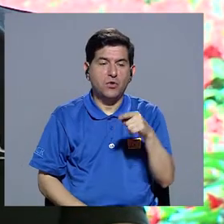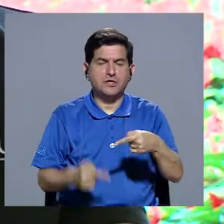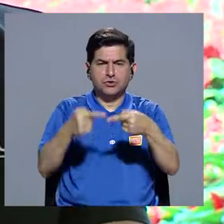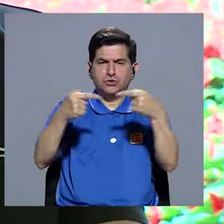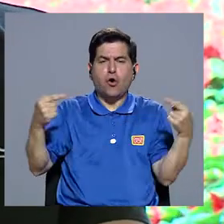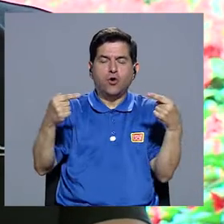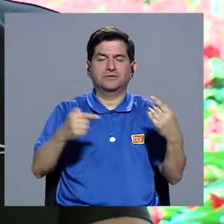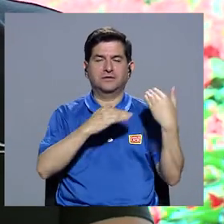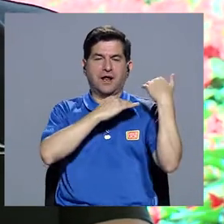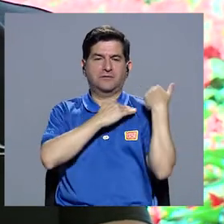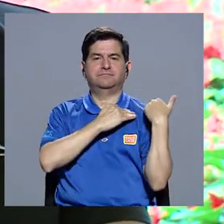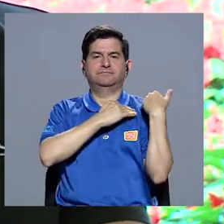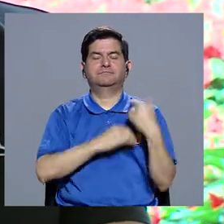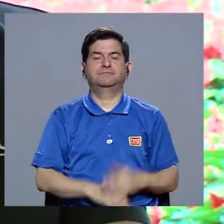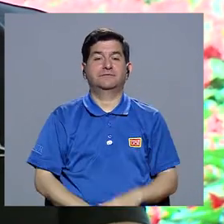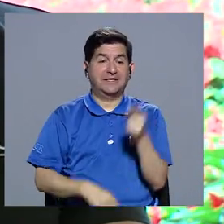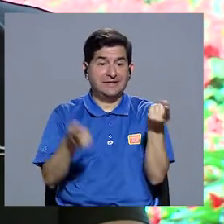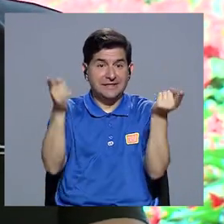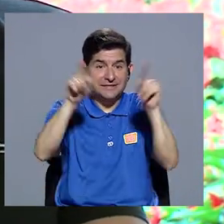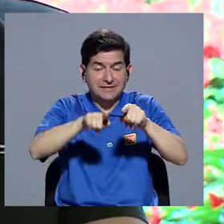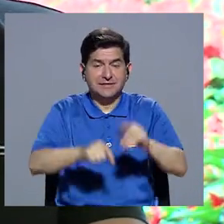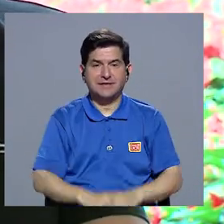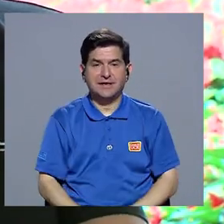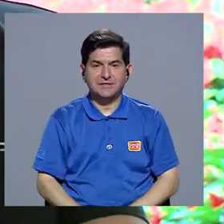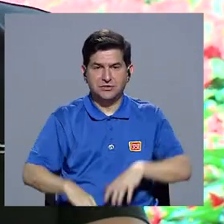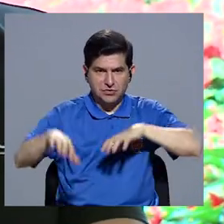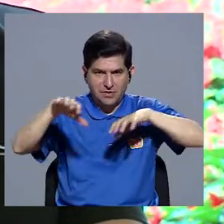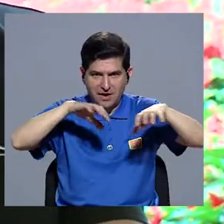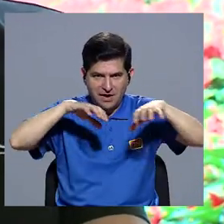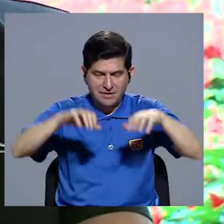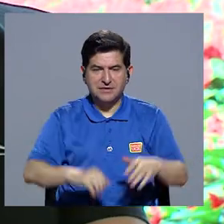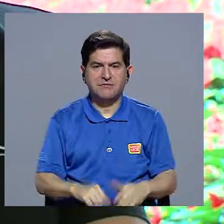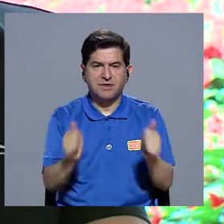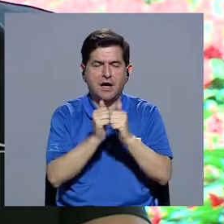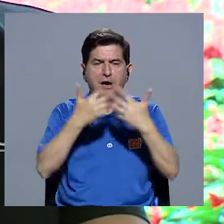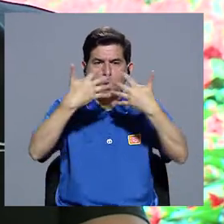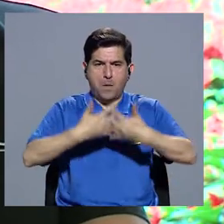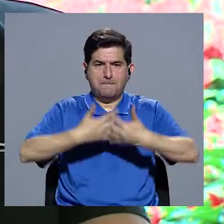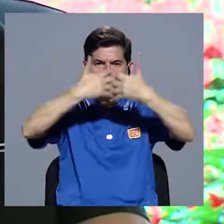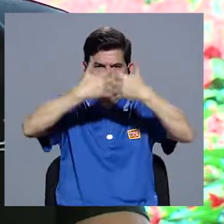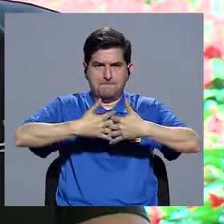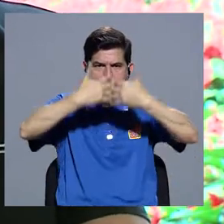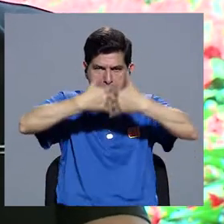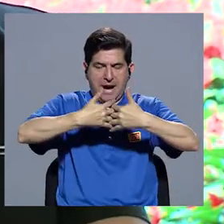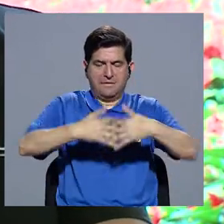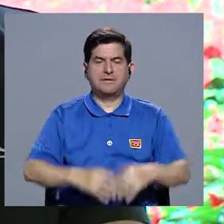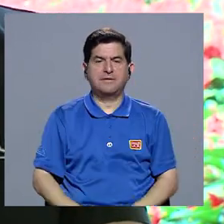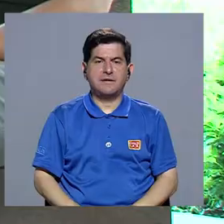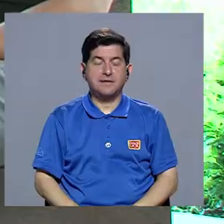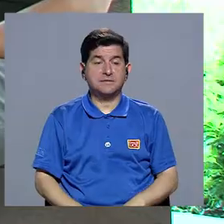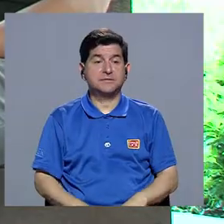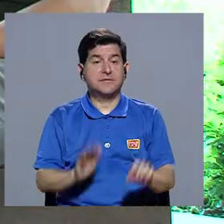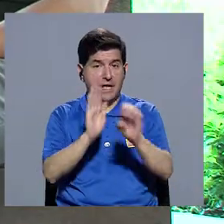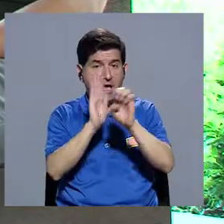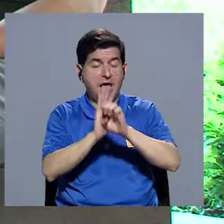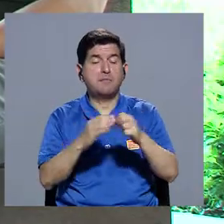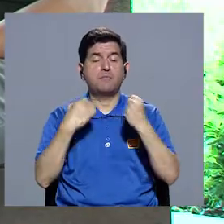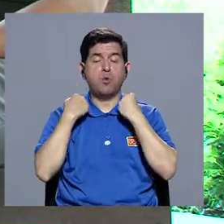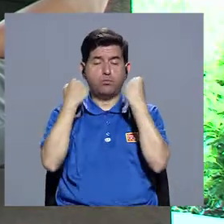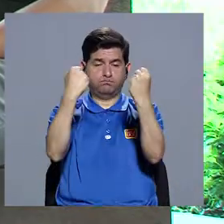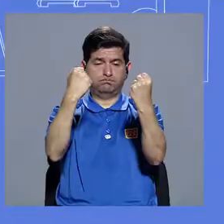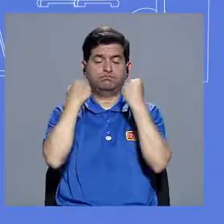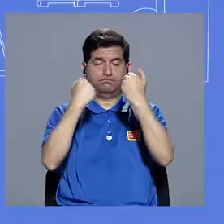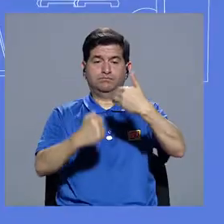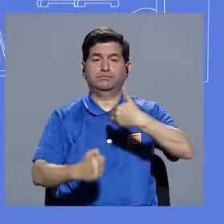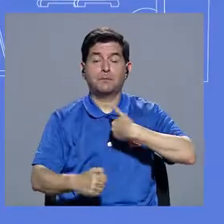contrarresistencia, que básicamente sería realizar ejercicio, por ejemplo, con máquinas biomecánicas o de resistencia, como las que se encuentran en gimnasios, por